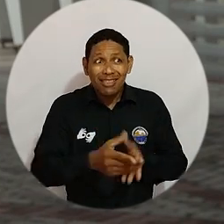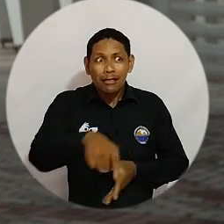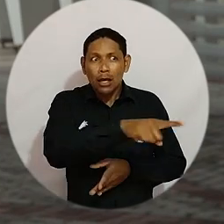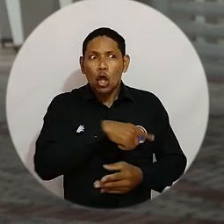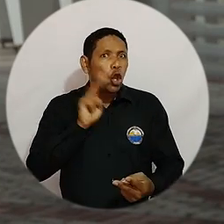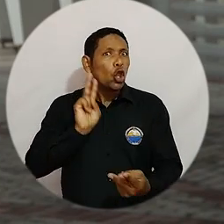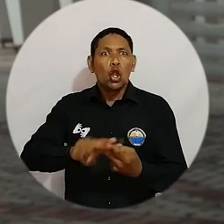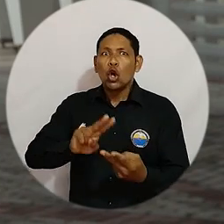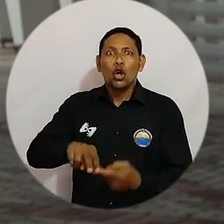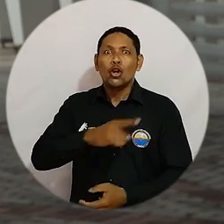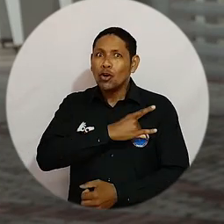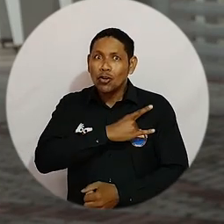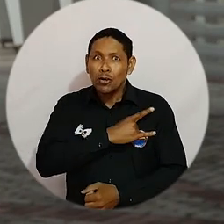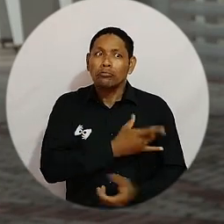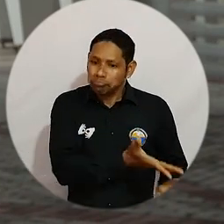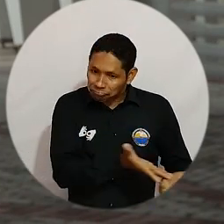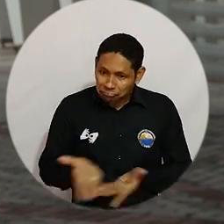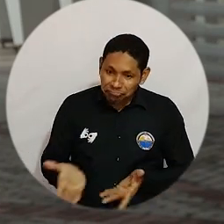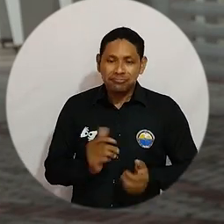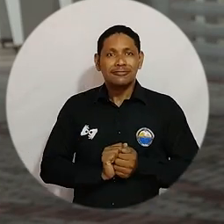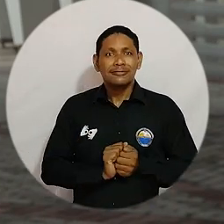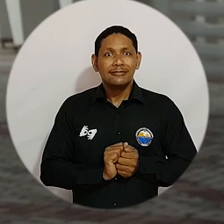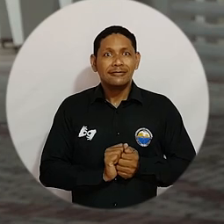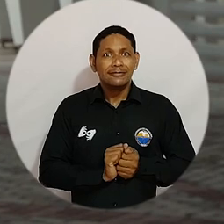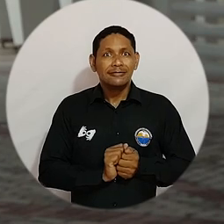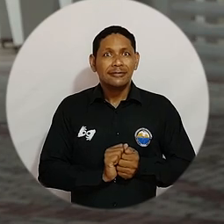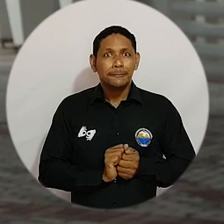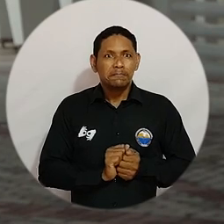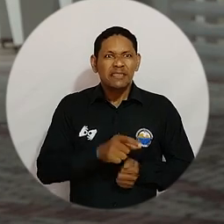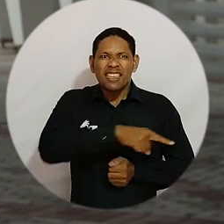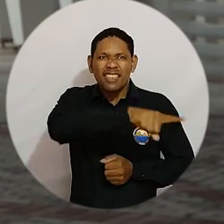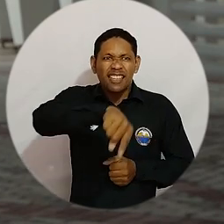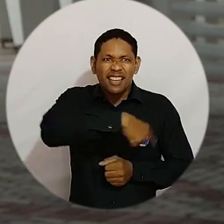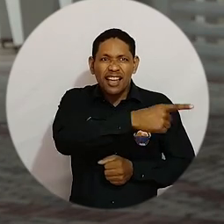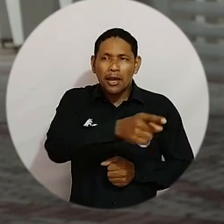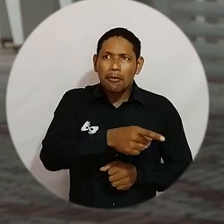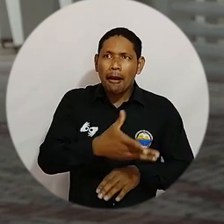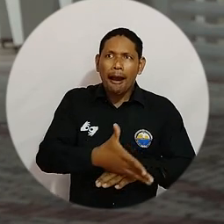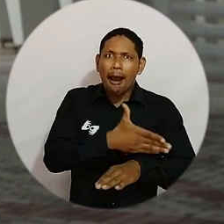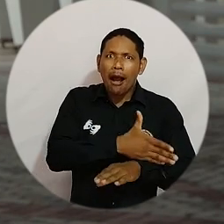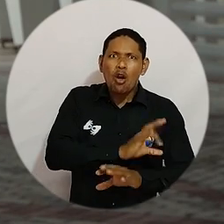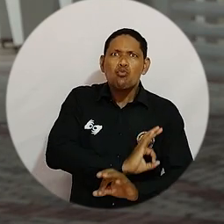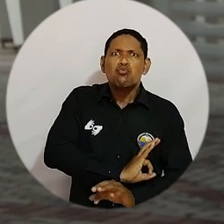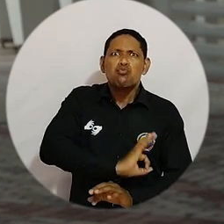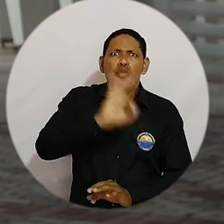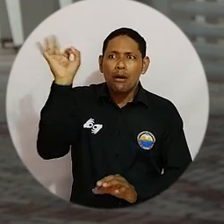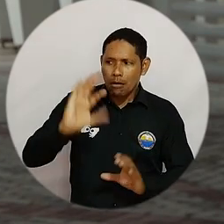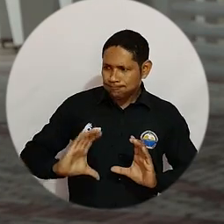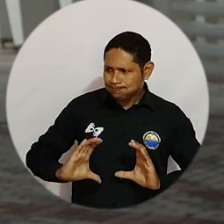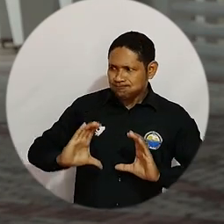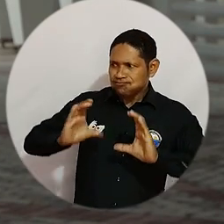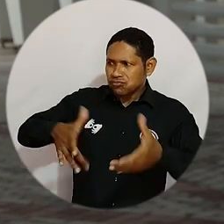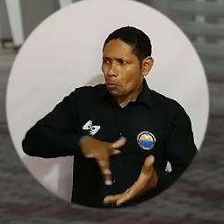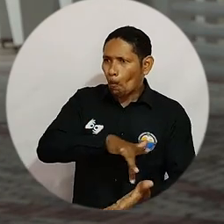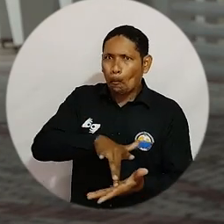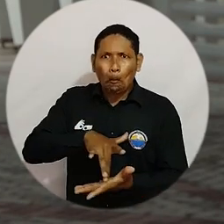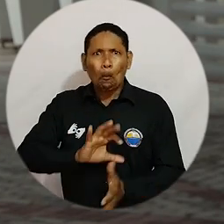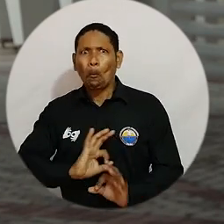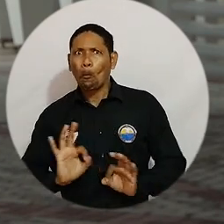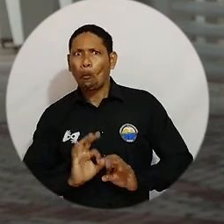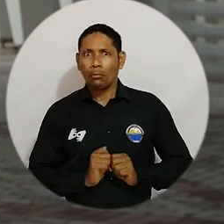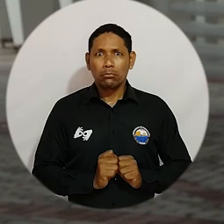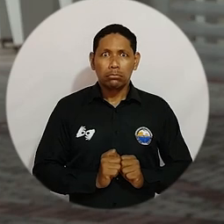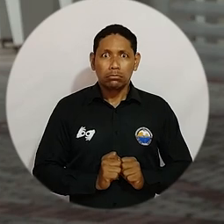no conocen la universidad, que no han tenido esa oportunidad de estar en un aula universitario